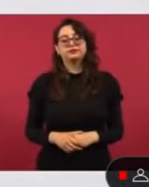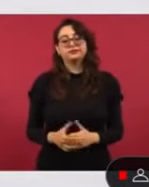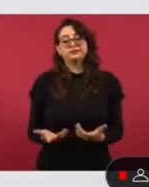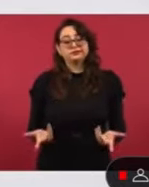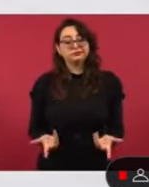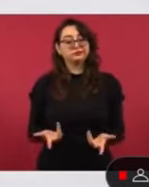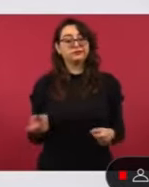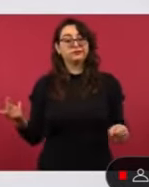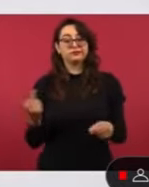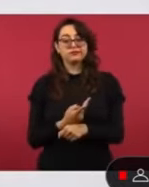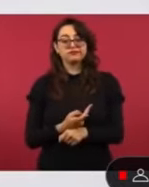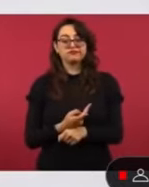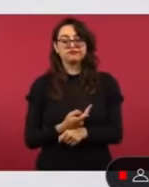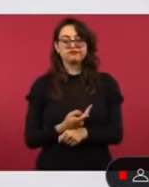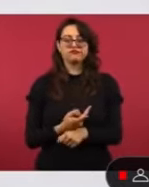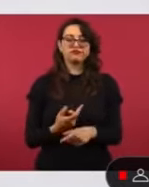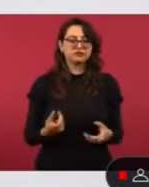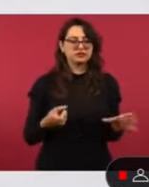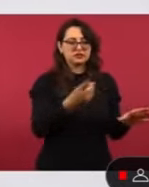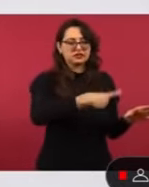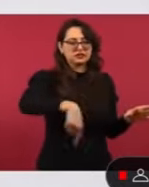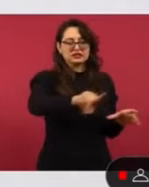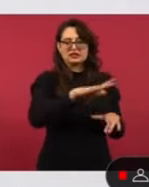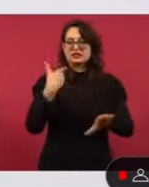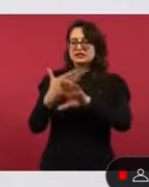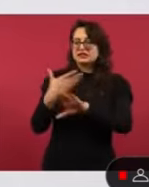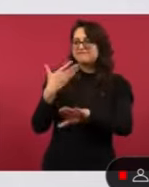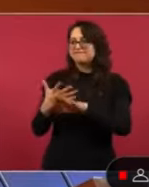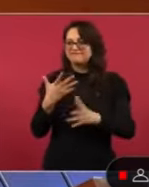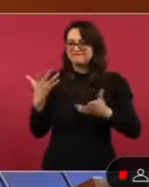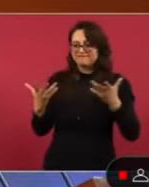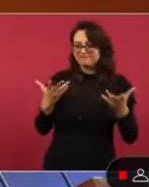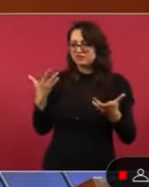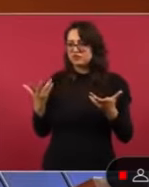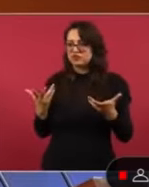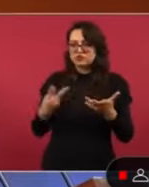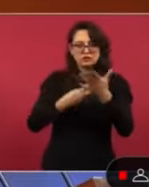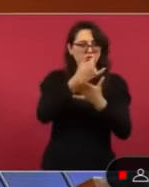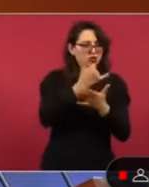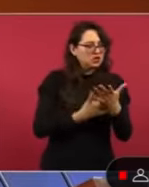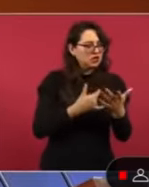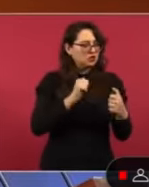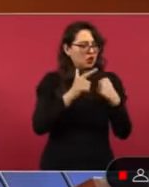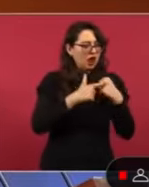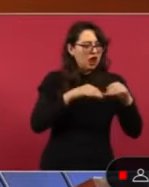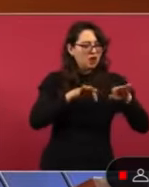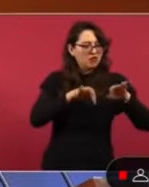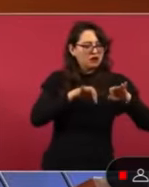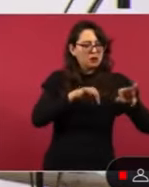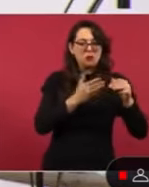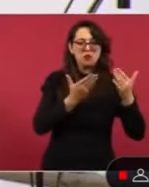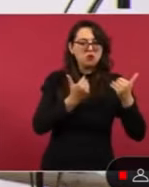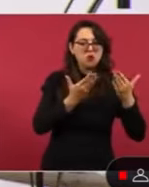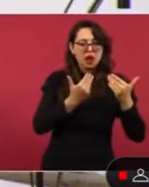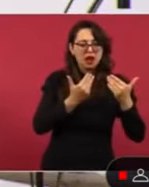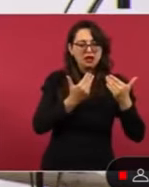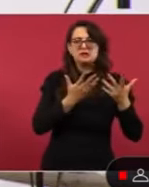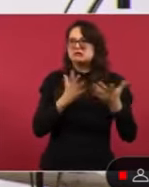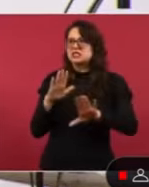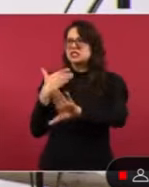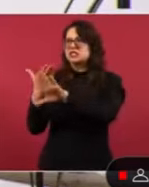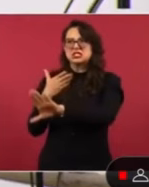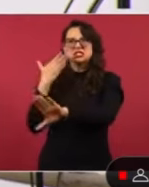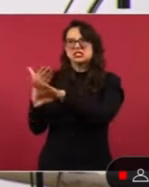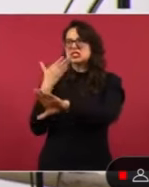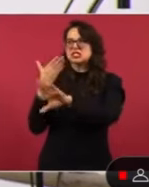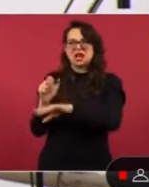bastante enojados ante la falta de argumentos y, por supuesto, no tienen proyecto. Se dedican a atacar a la familia del presidente un